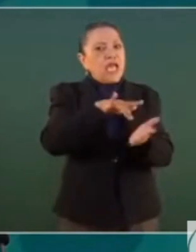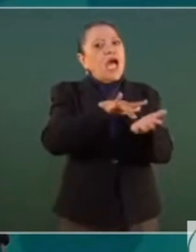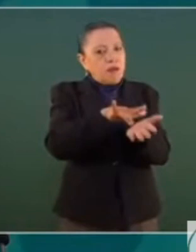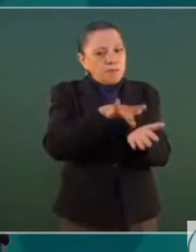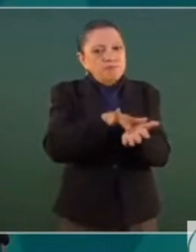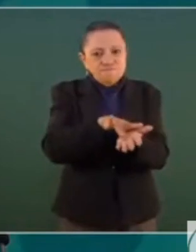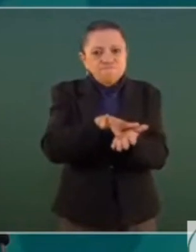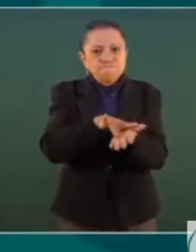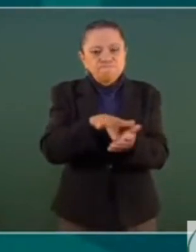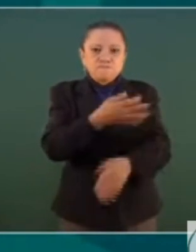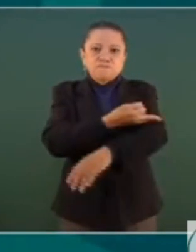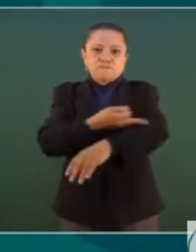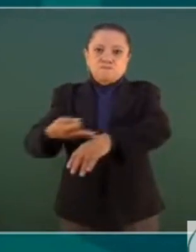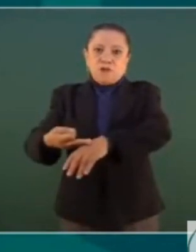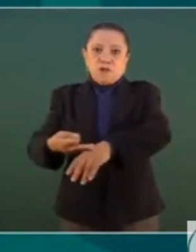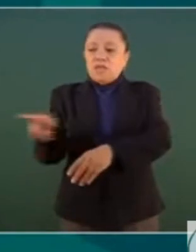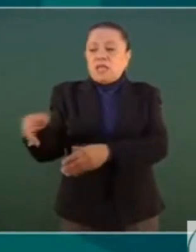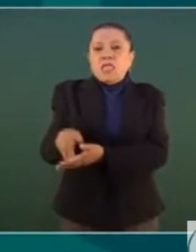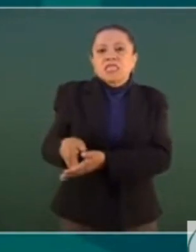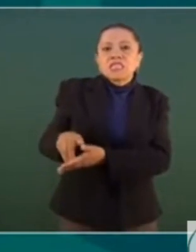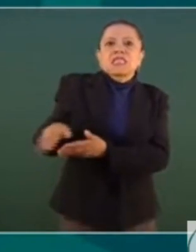a las familias desplazadas.